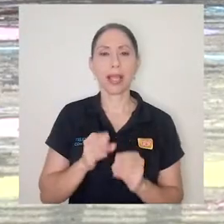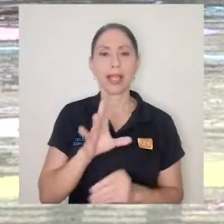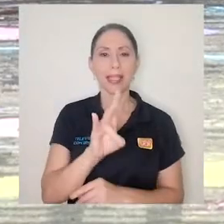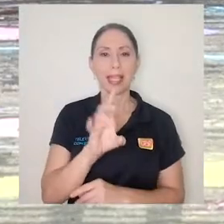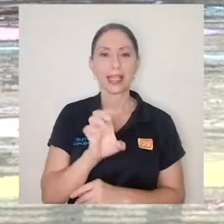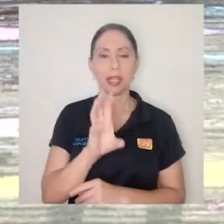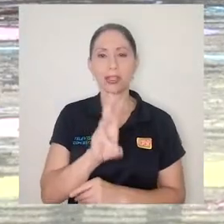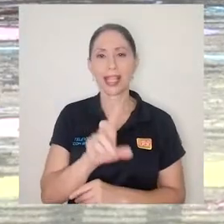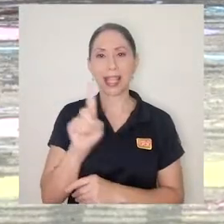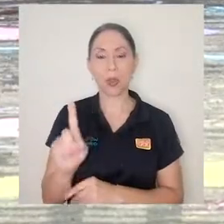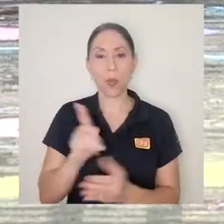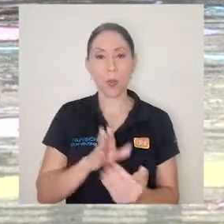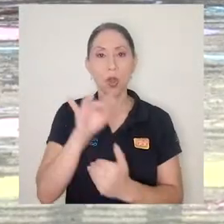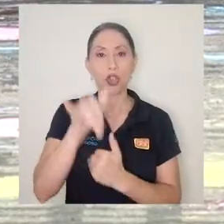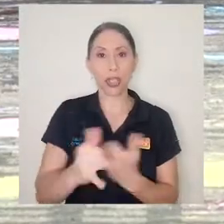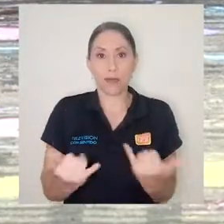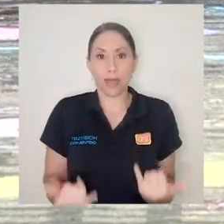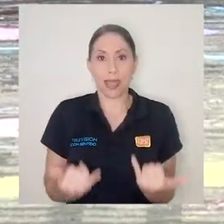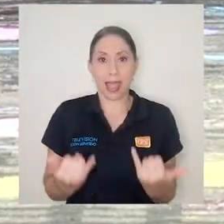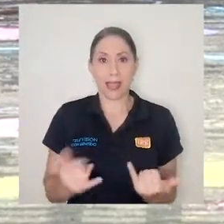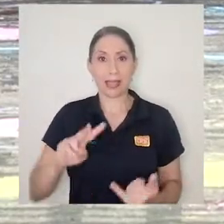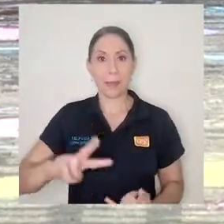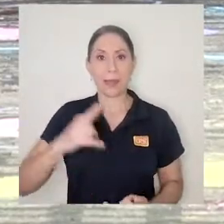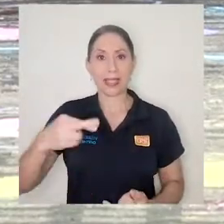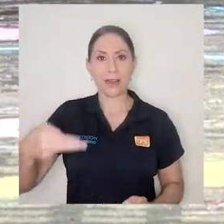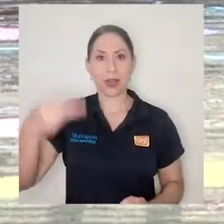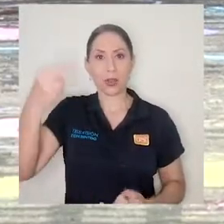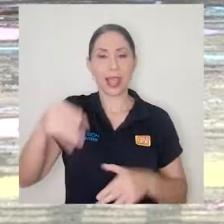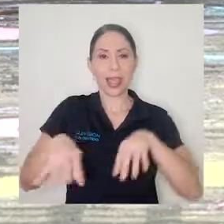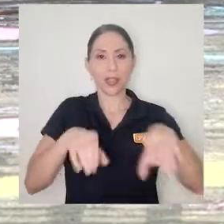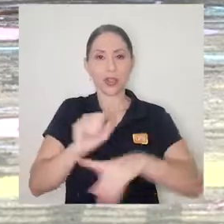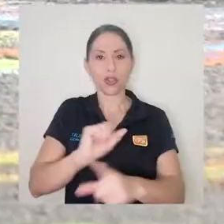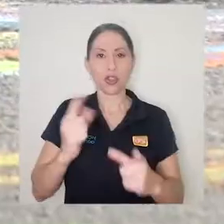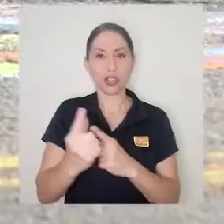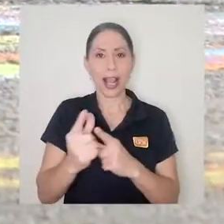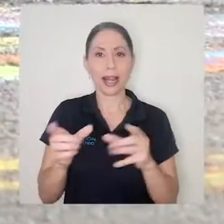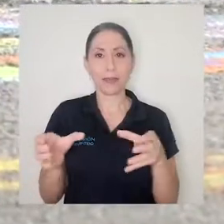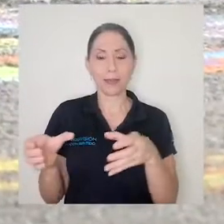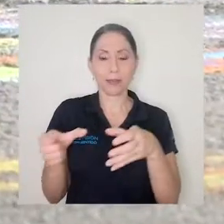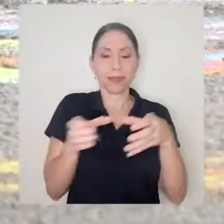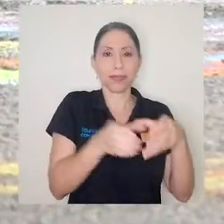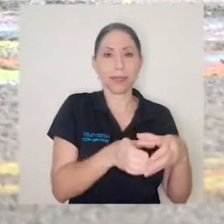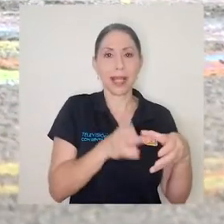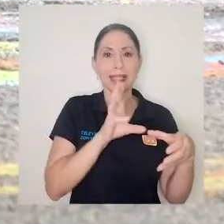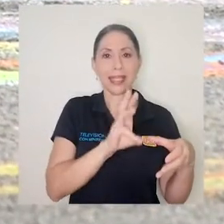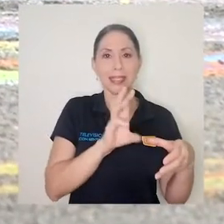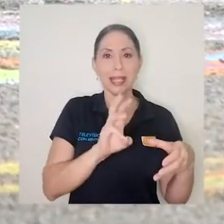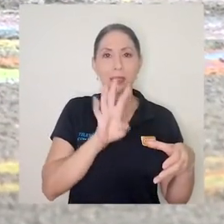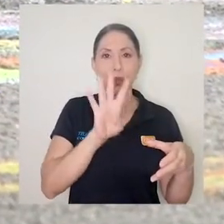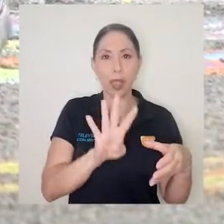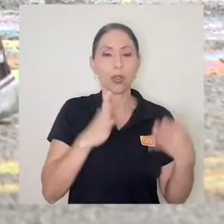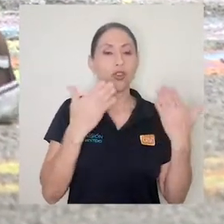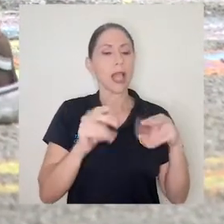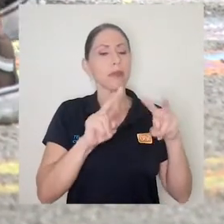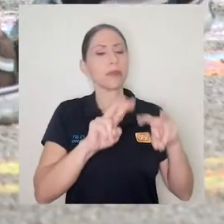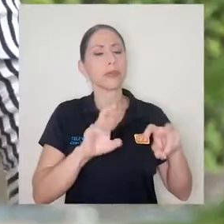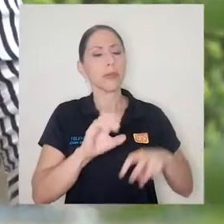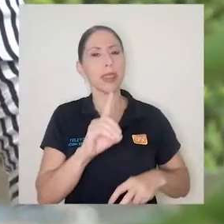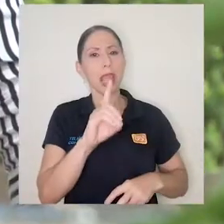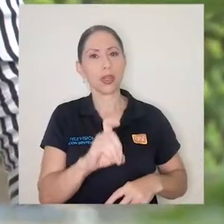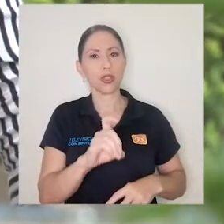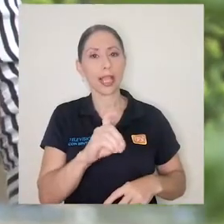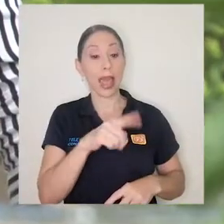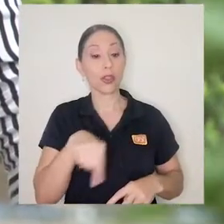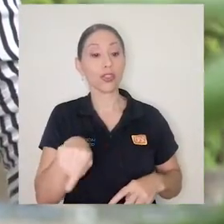761 proyectos vigentes de la vicerrectoría de acción social, 664 fueron diagnosticados